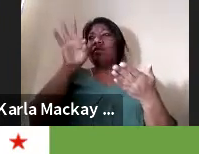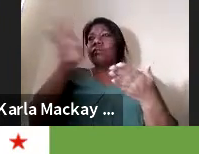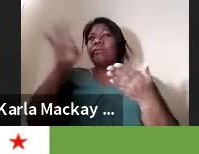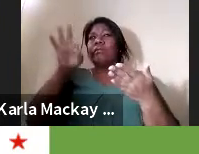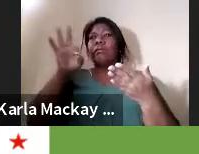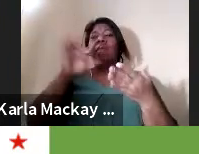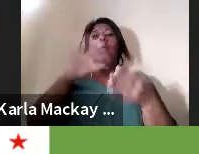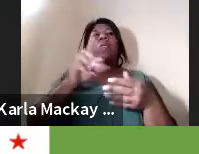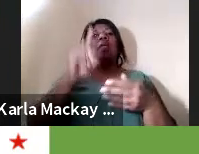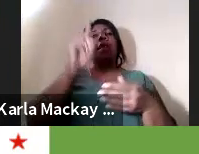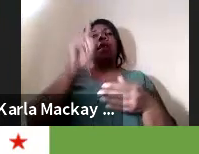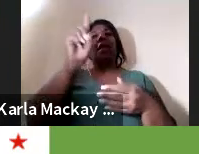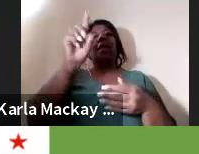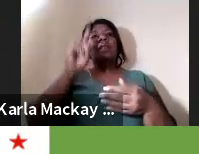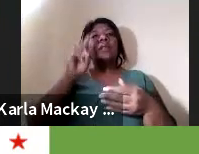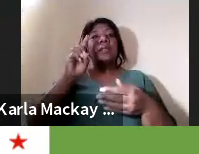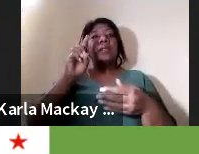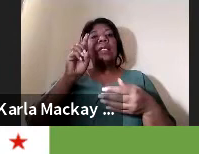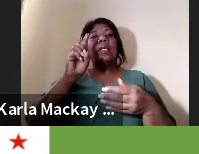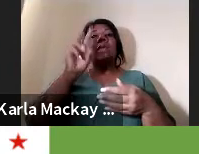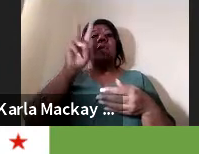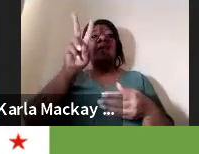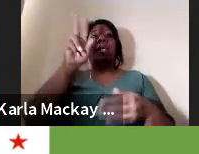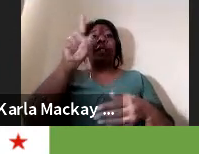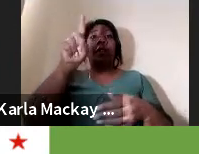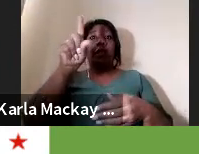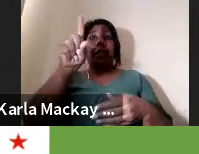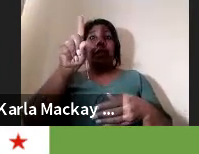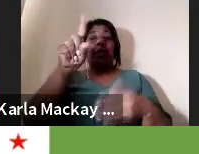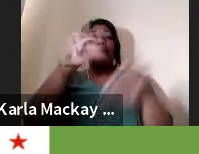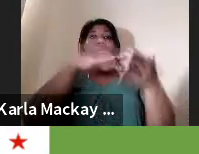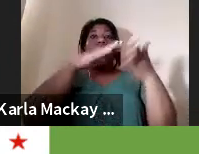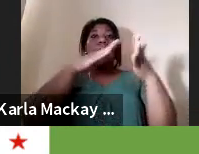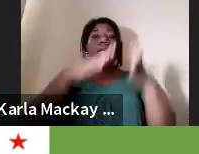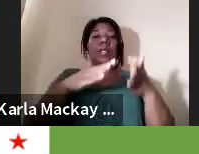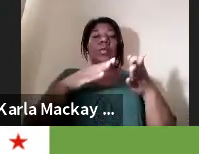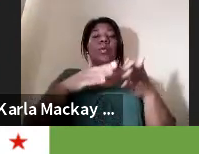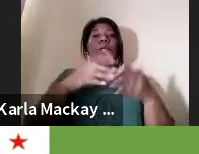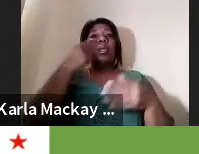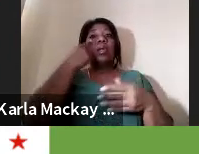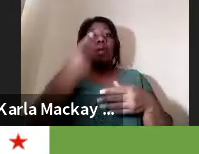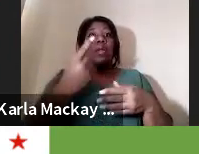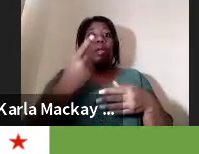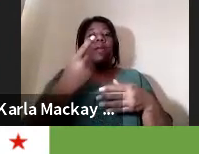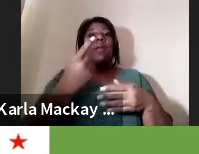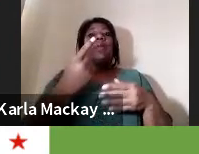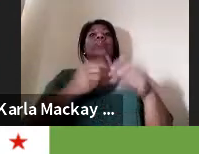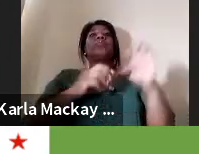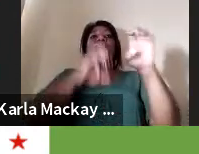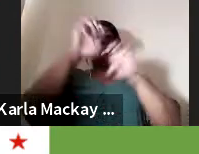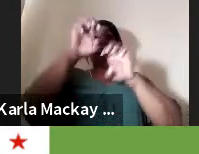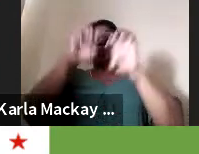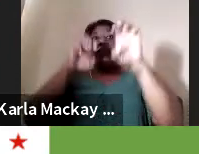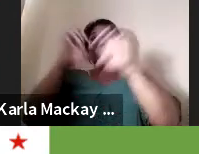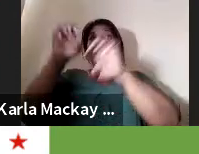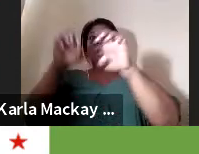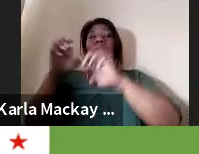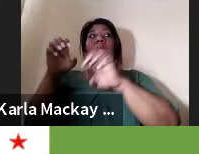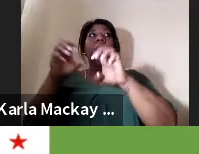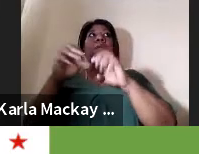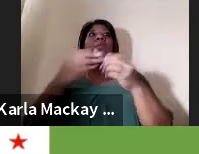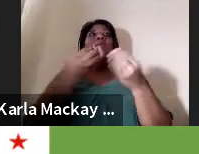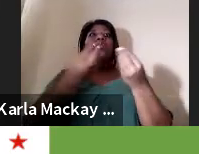121 estudiantes. Como podrán ver, estos fueron los resultados de lo que nos arrojó el estudio de campo, en donde